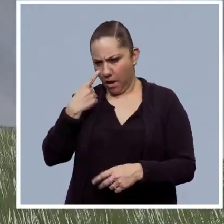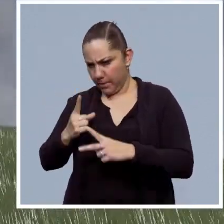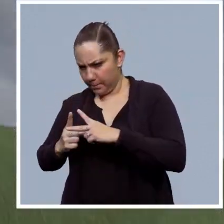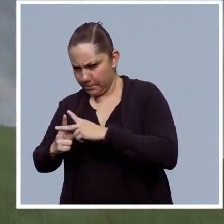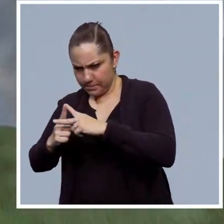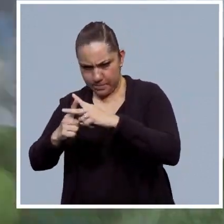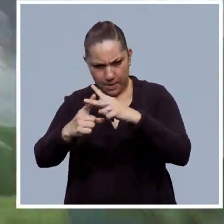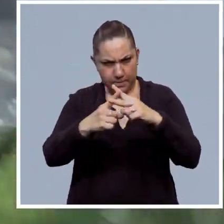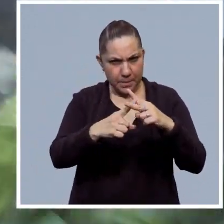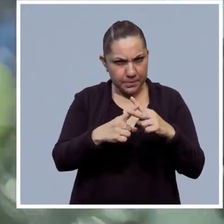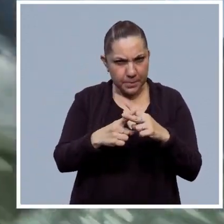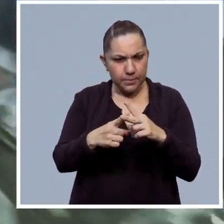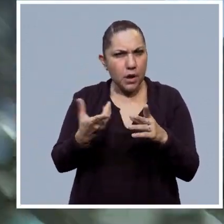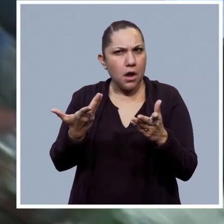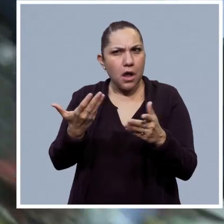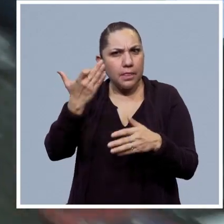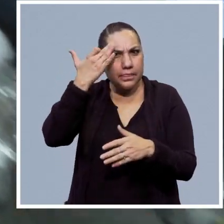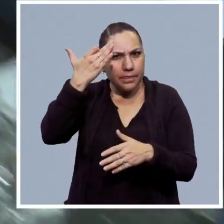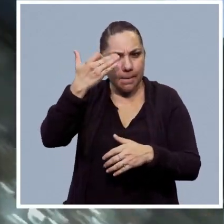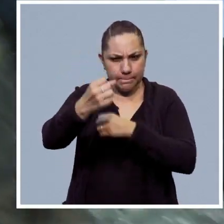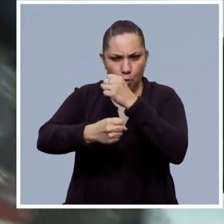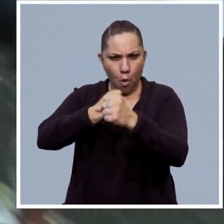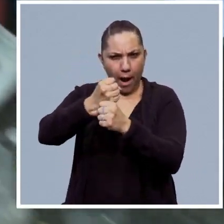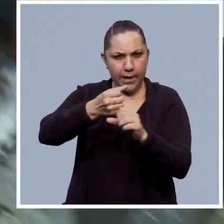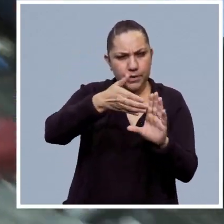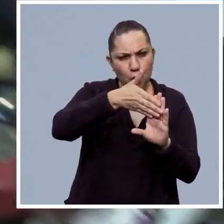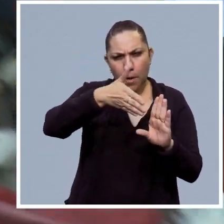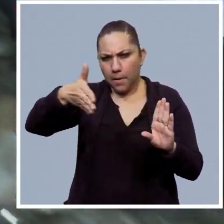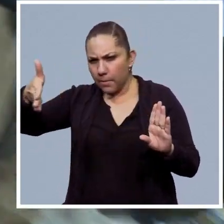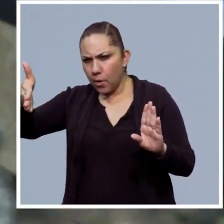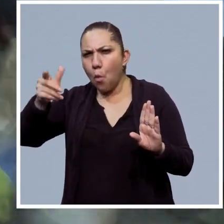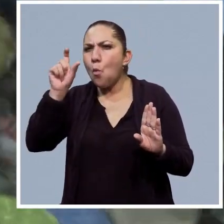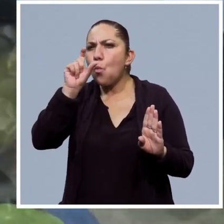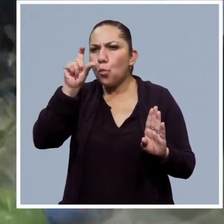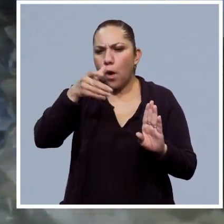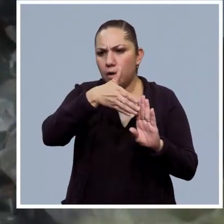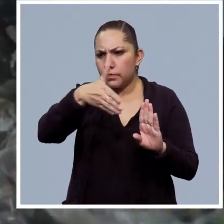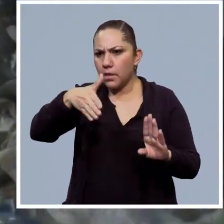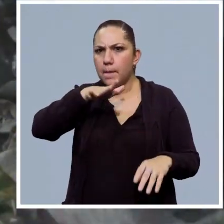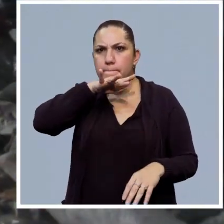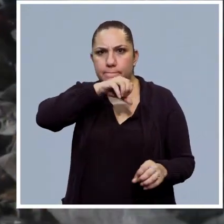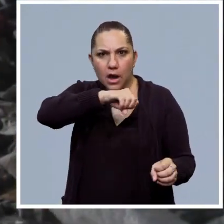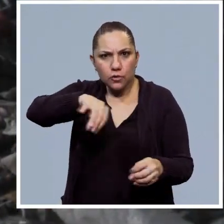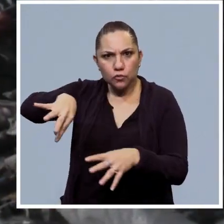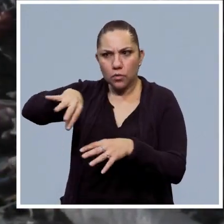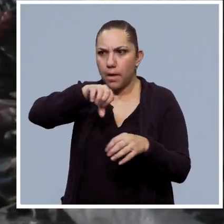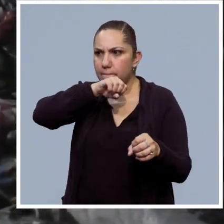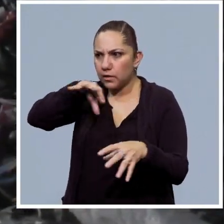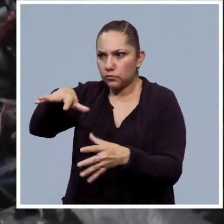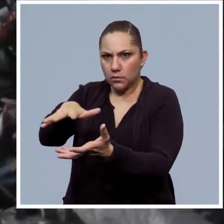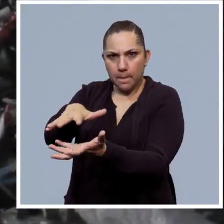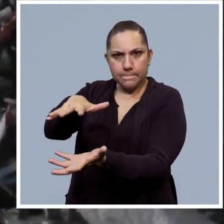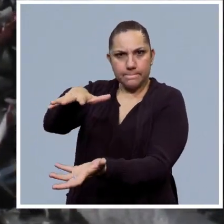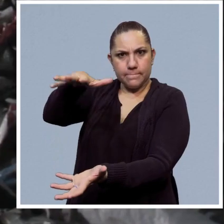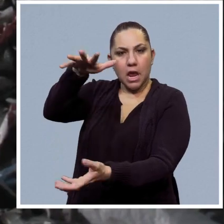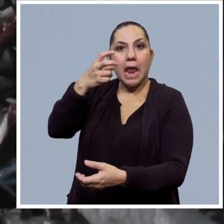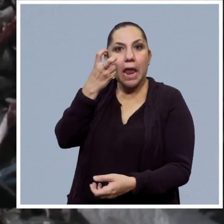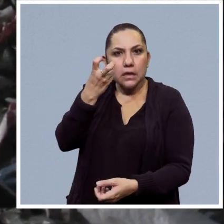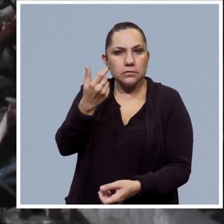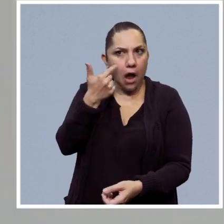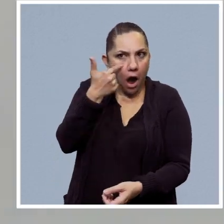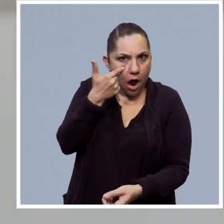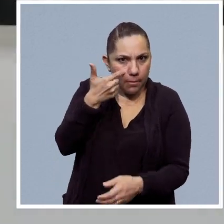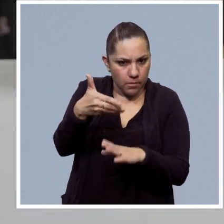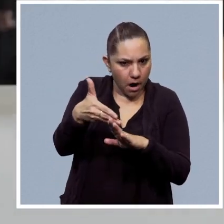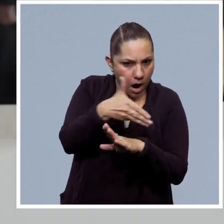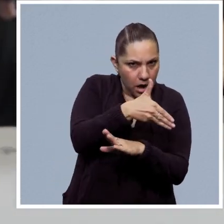en algunas épocas del año, por ejemplo, que se generan más residuos y se pueda planificar con antelación si